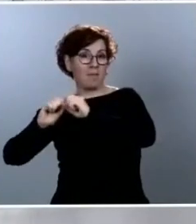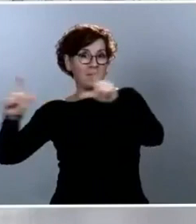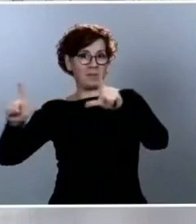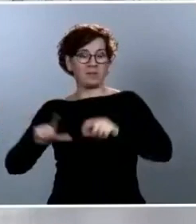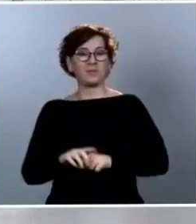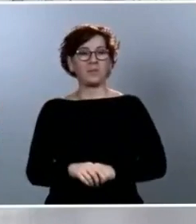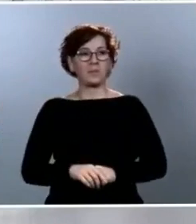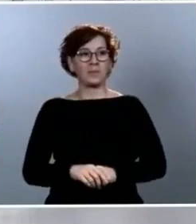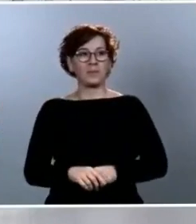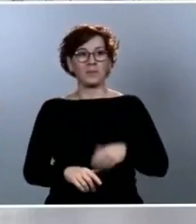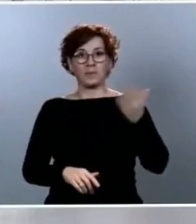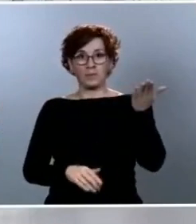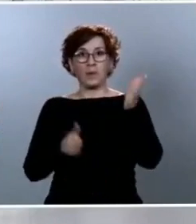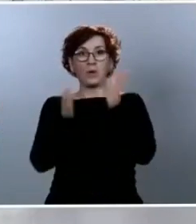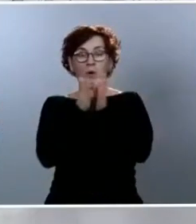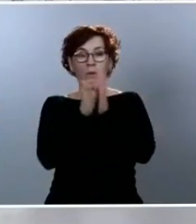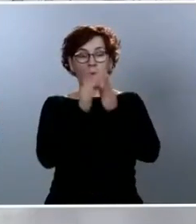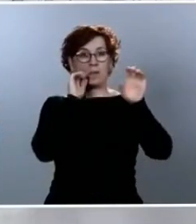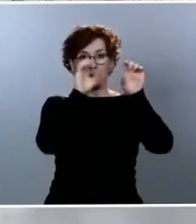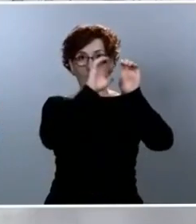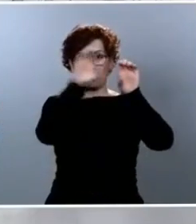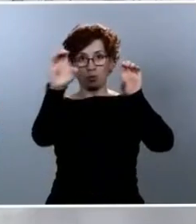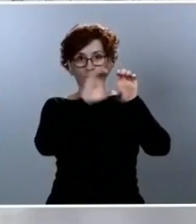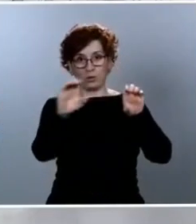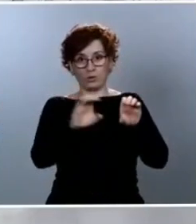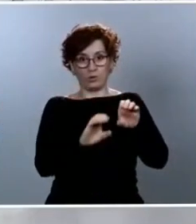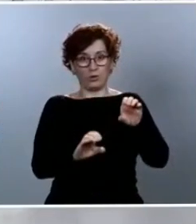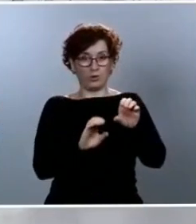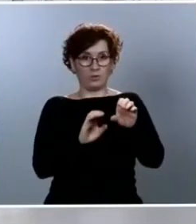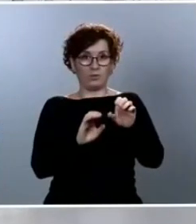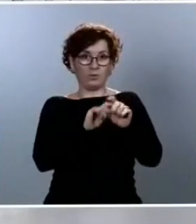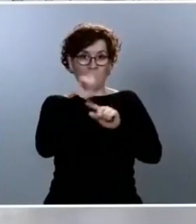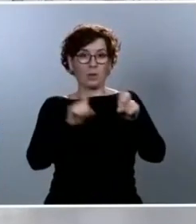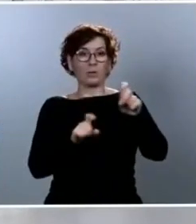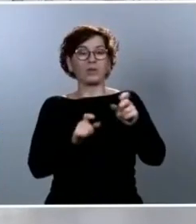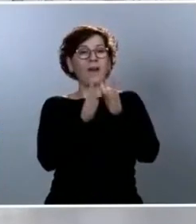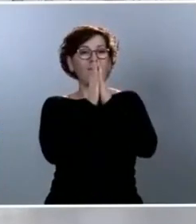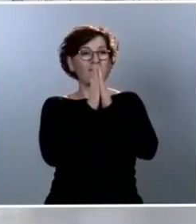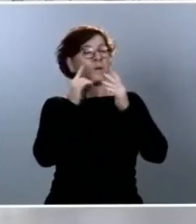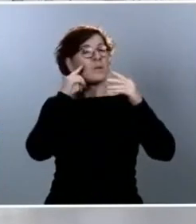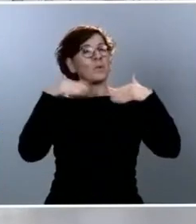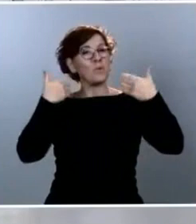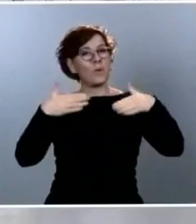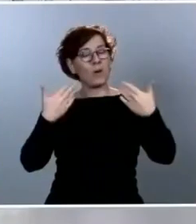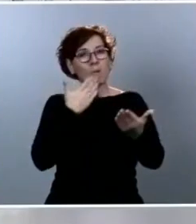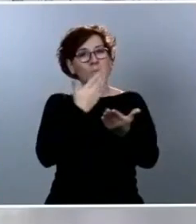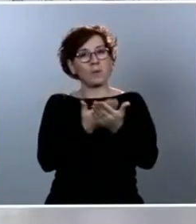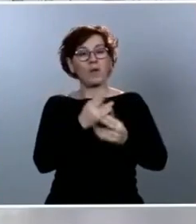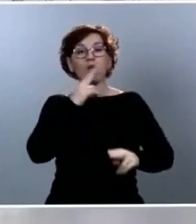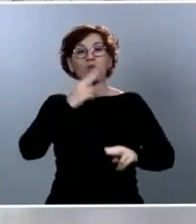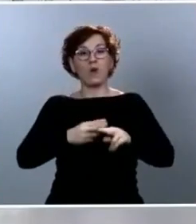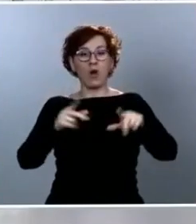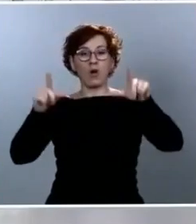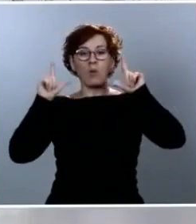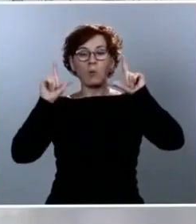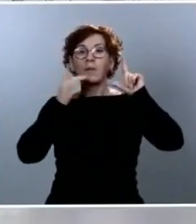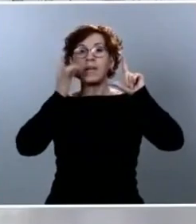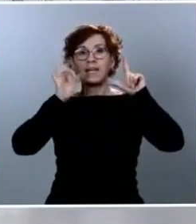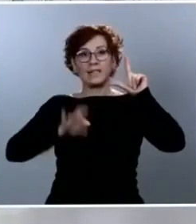los compañeros que van ya a participar. Os rogamos que digáis como cada día vuestro nombre al formular las preguntas al presidente.